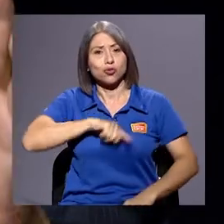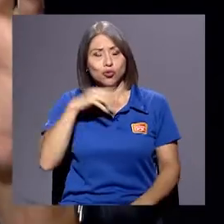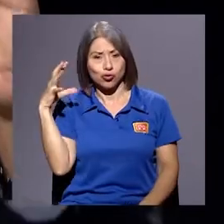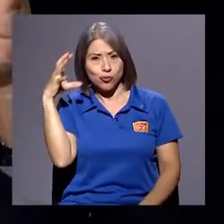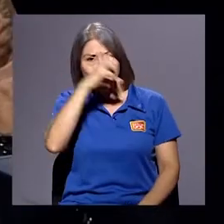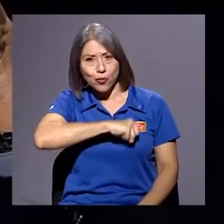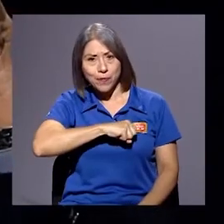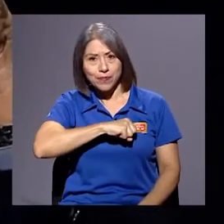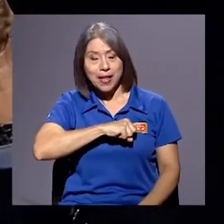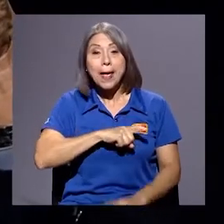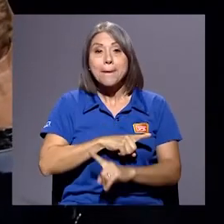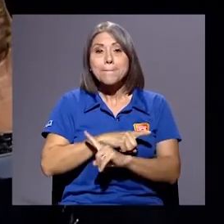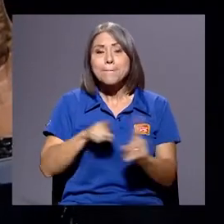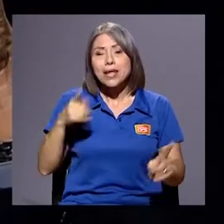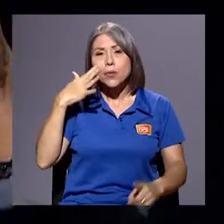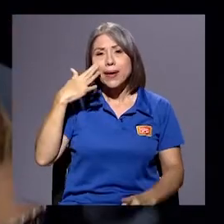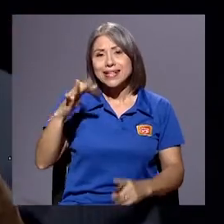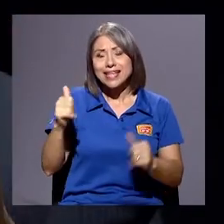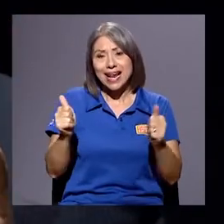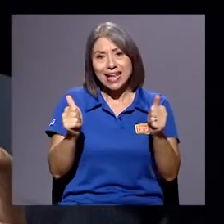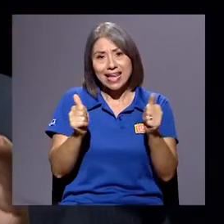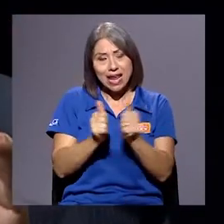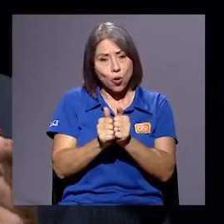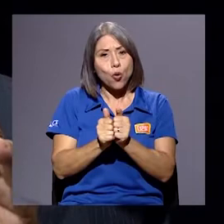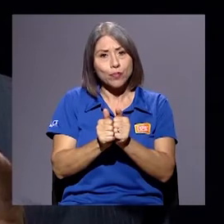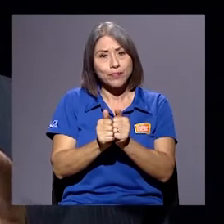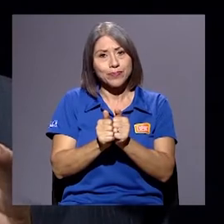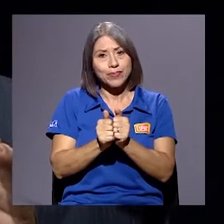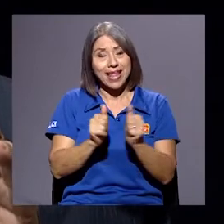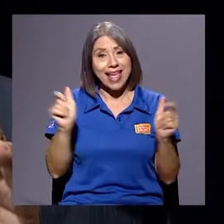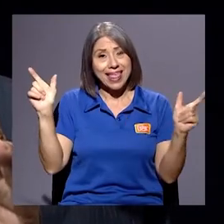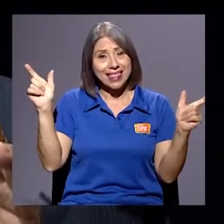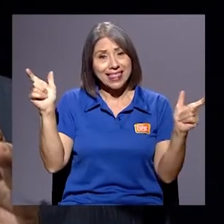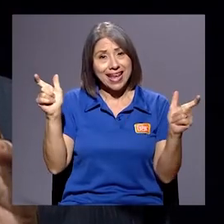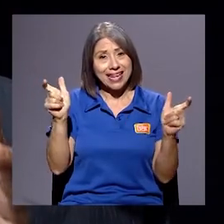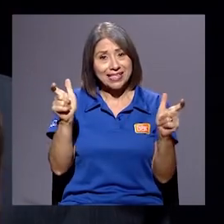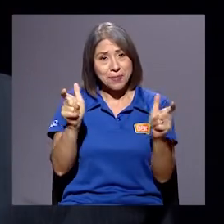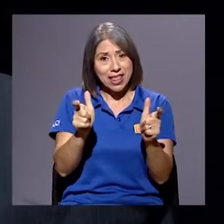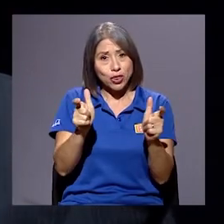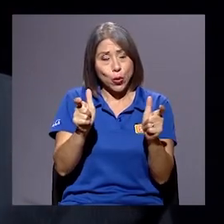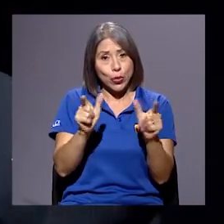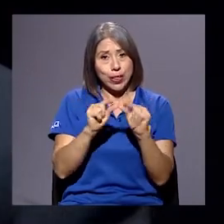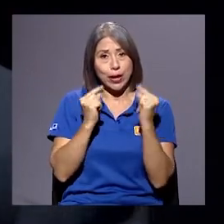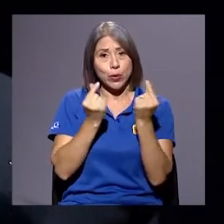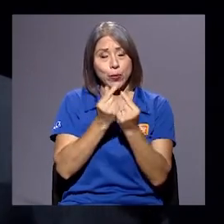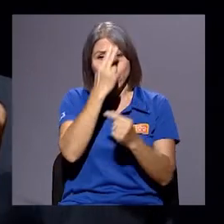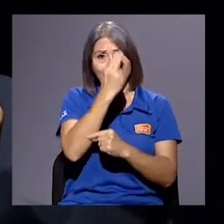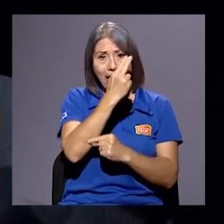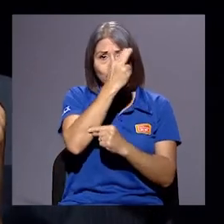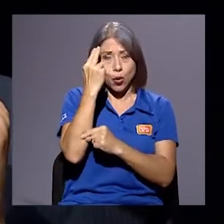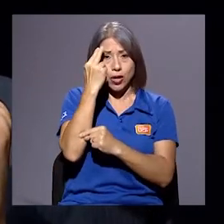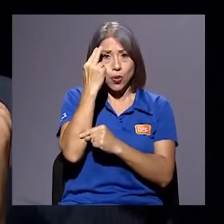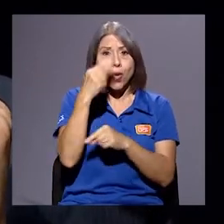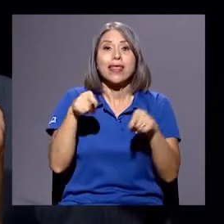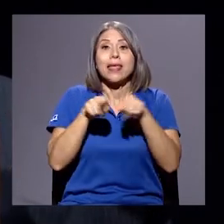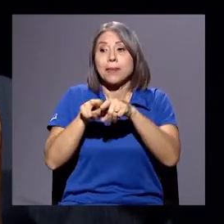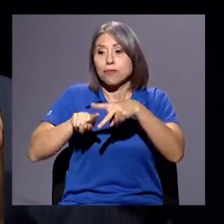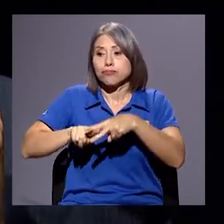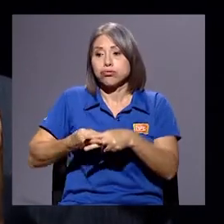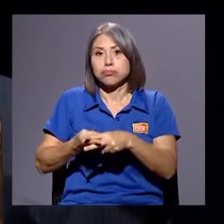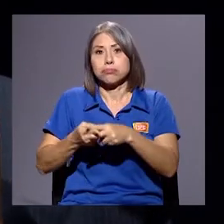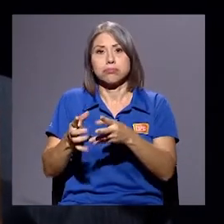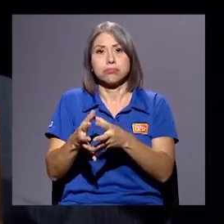pareciera que junto con el decrecimiento de la ascripción católica ha venido un fortalecimiento de la ascripción